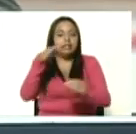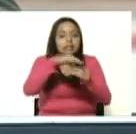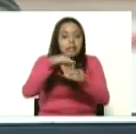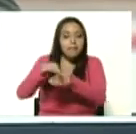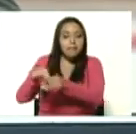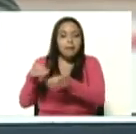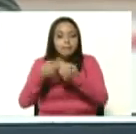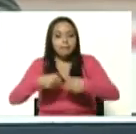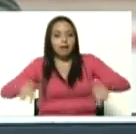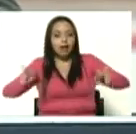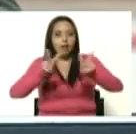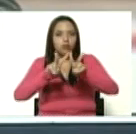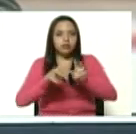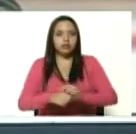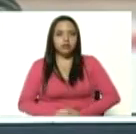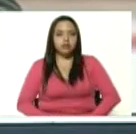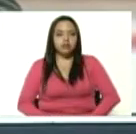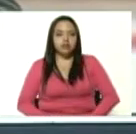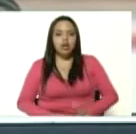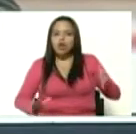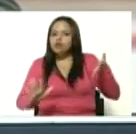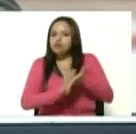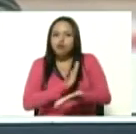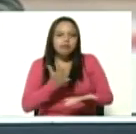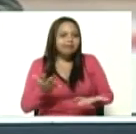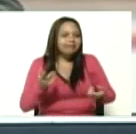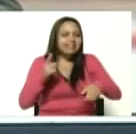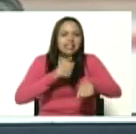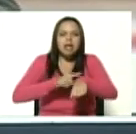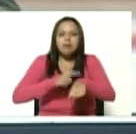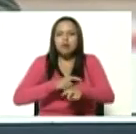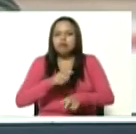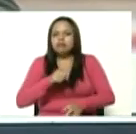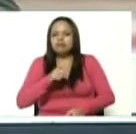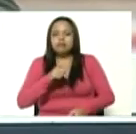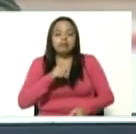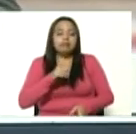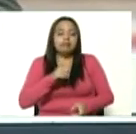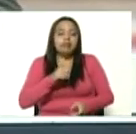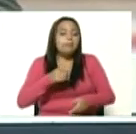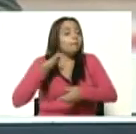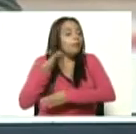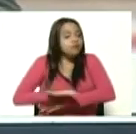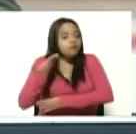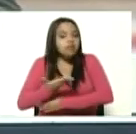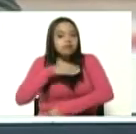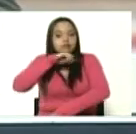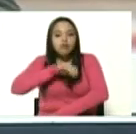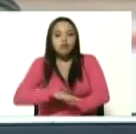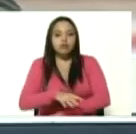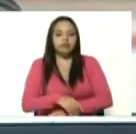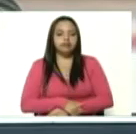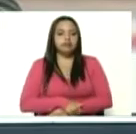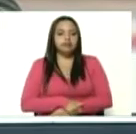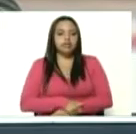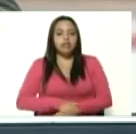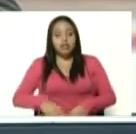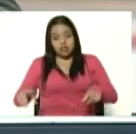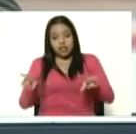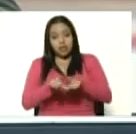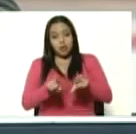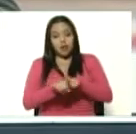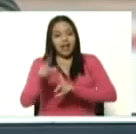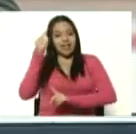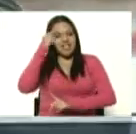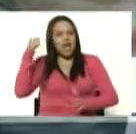de hechos definitivamente marcadores de la historia. como fueron los